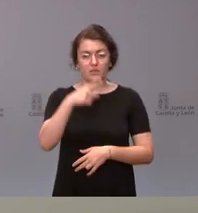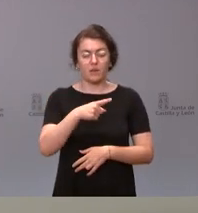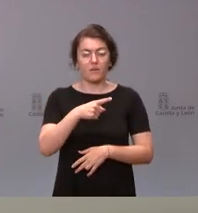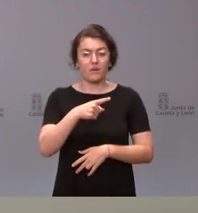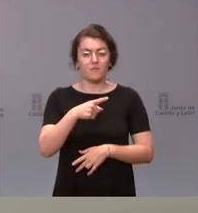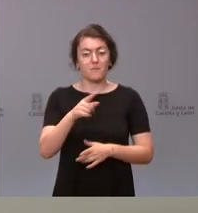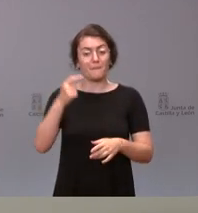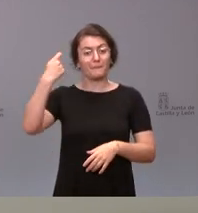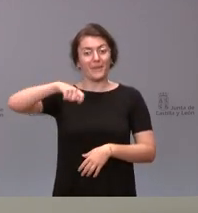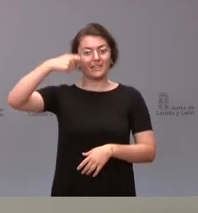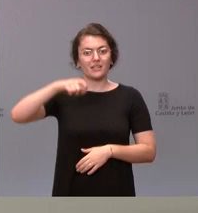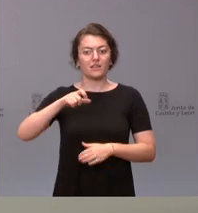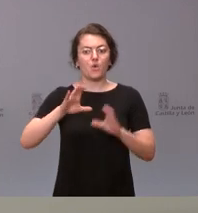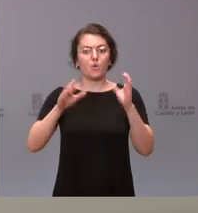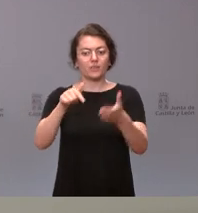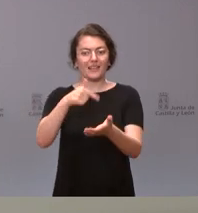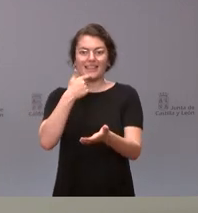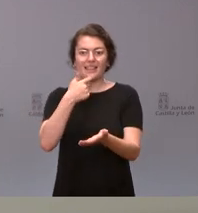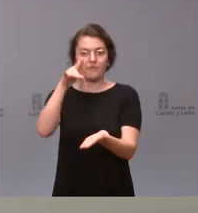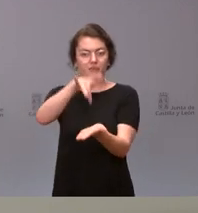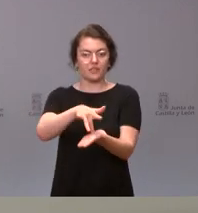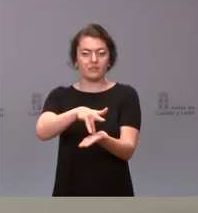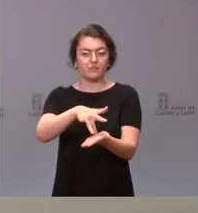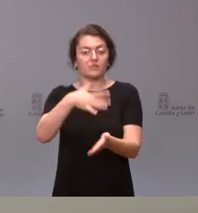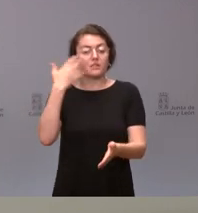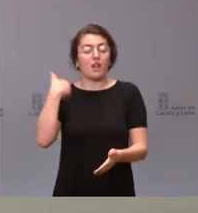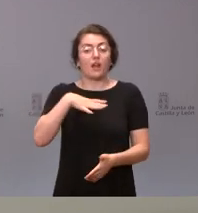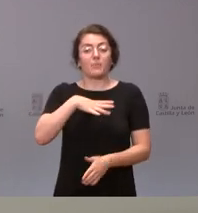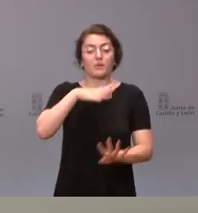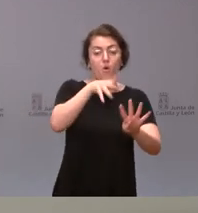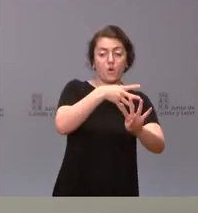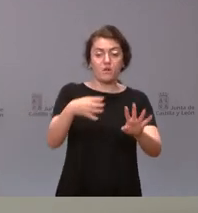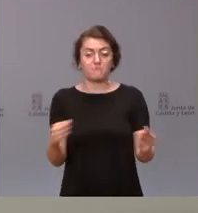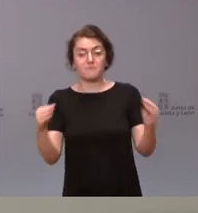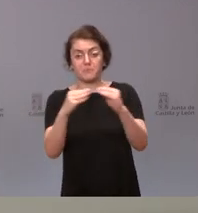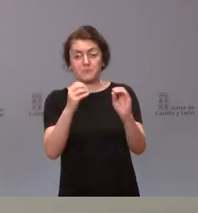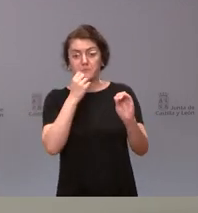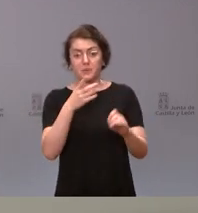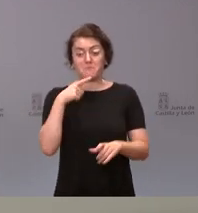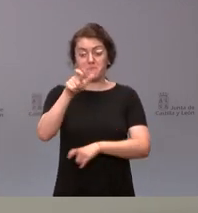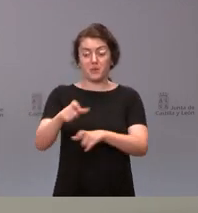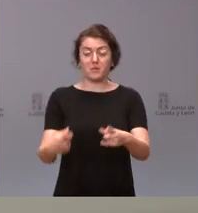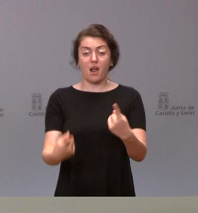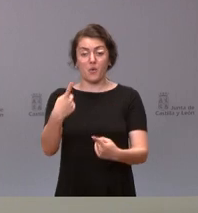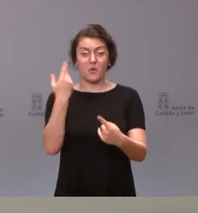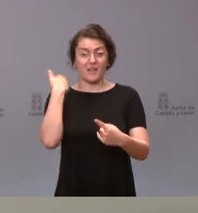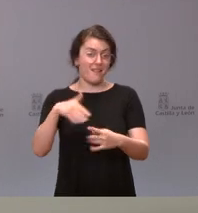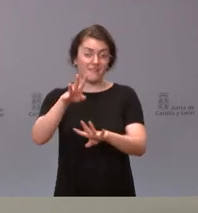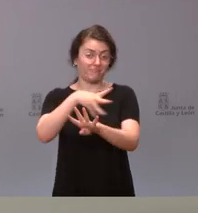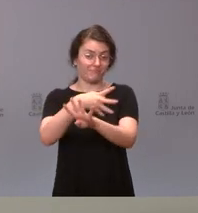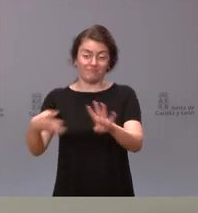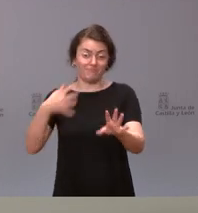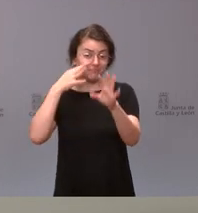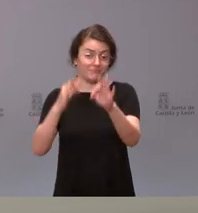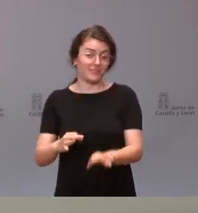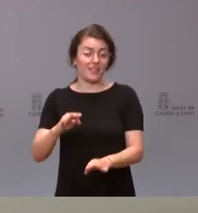Lógicamente, es cuestión de cuadrar las agendas. Algunas de las personas también tienen sus propias agendas ya establecidas y